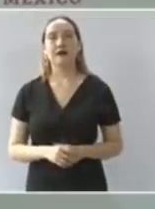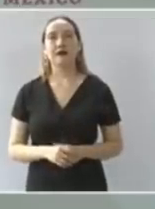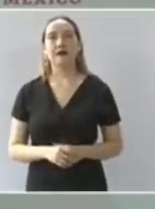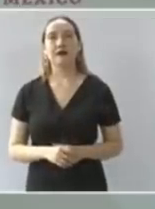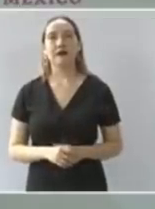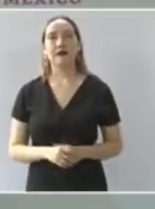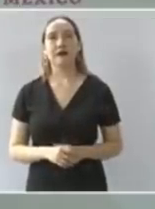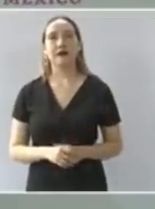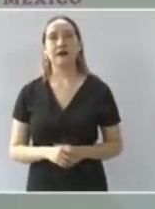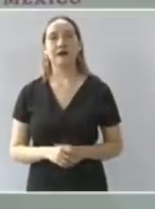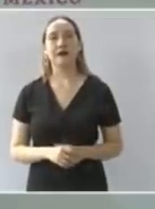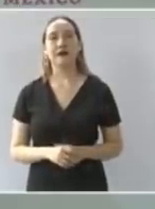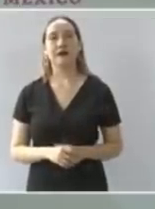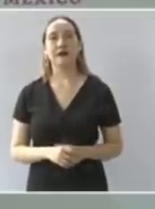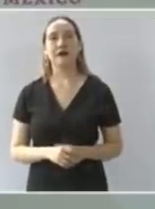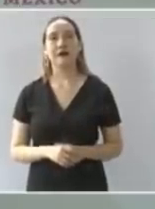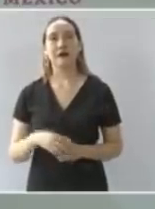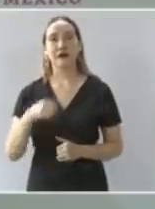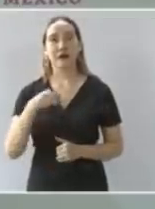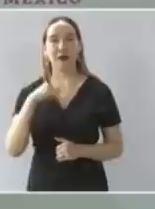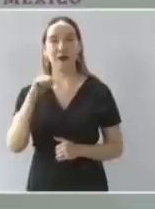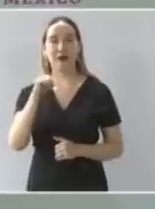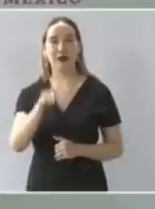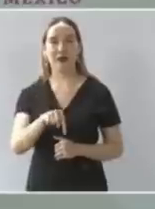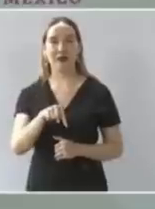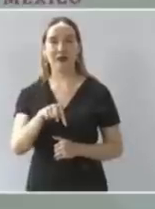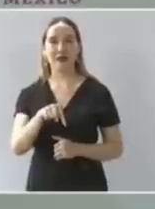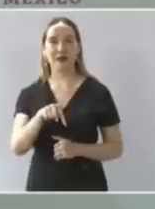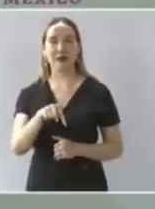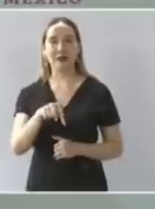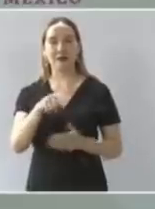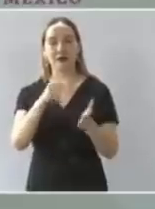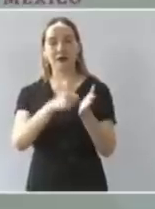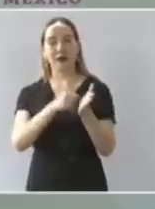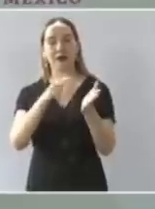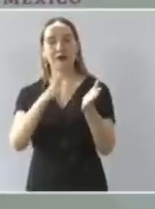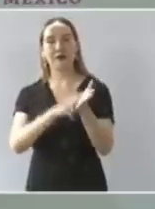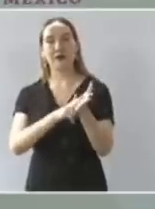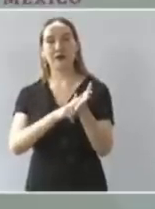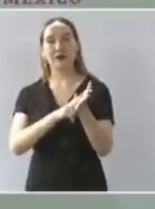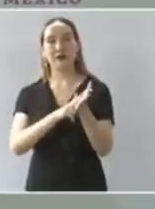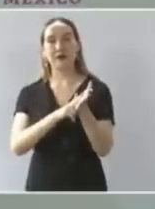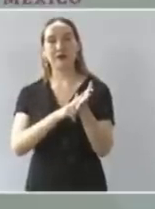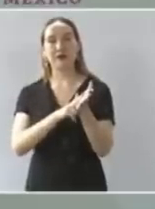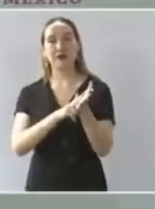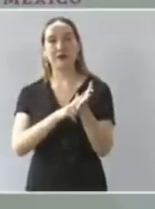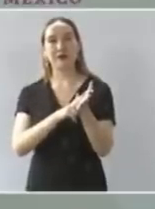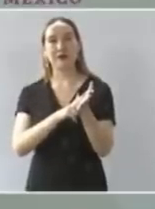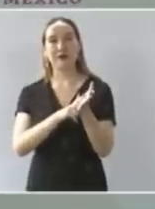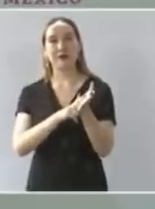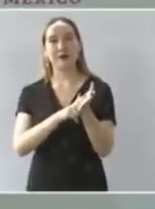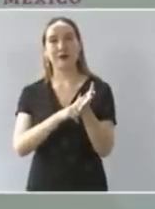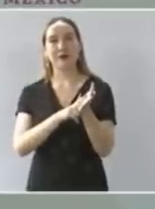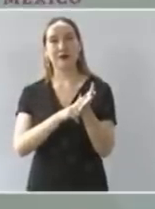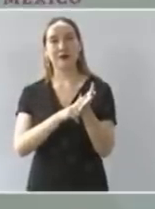Tamazuchale perdón estoy pensando en Puebla Tamazuchale ese y